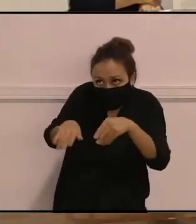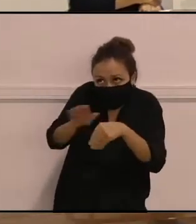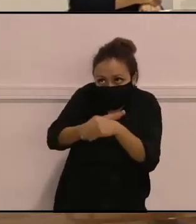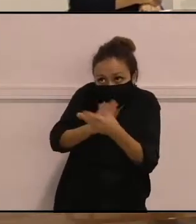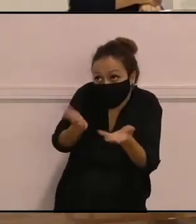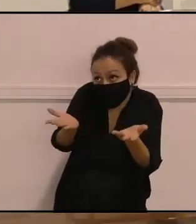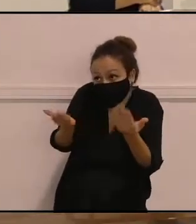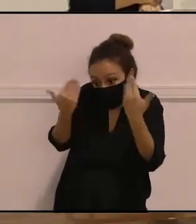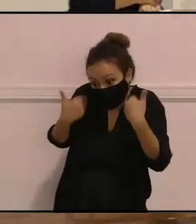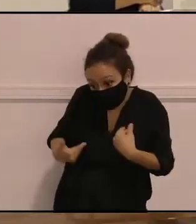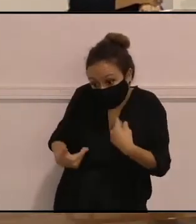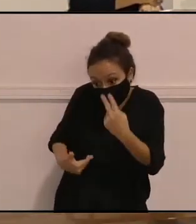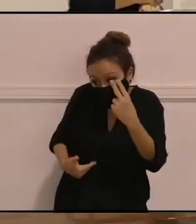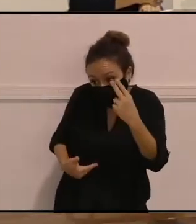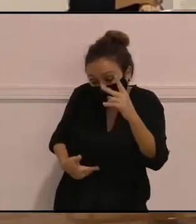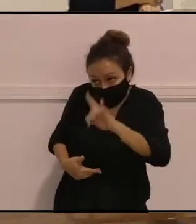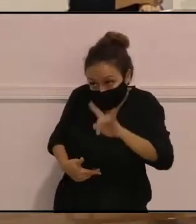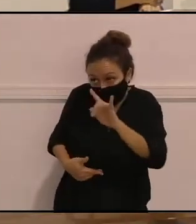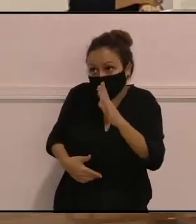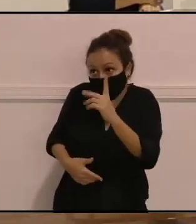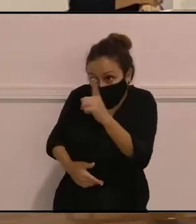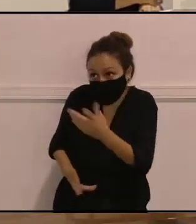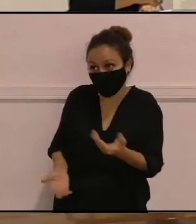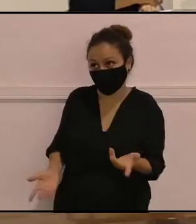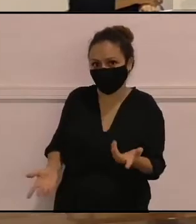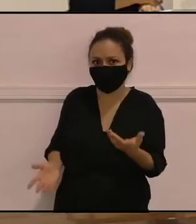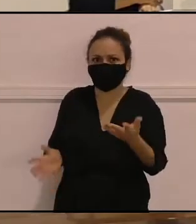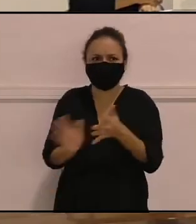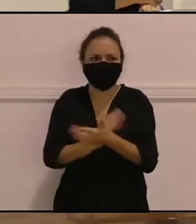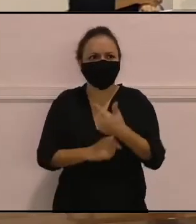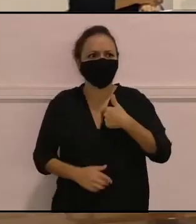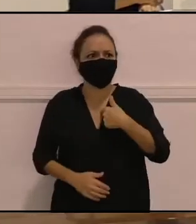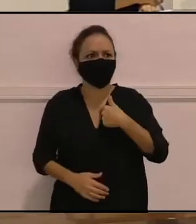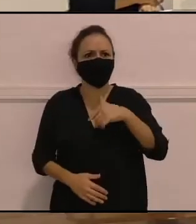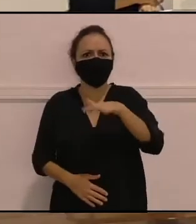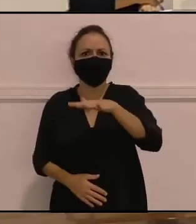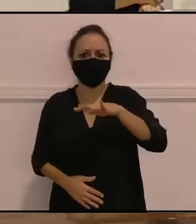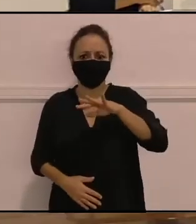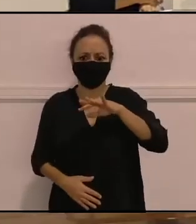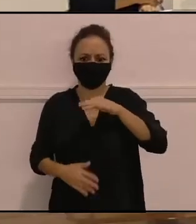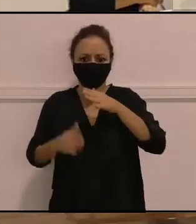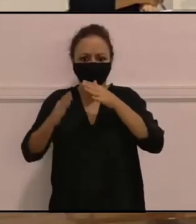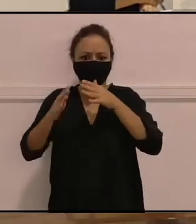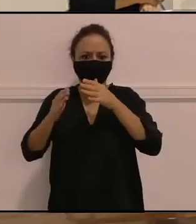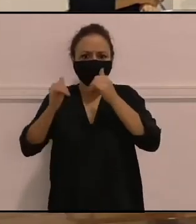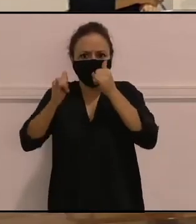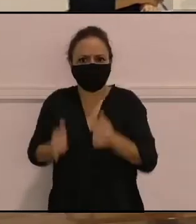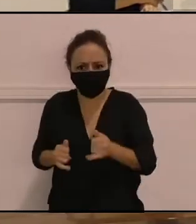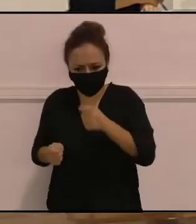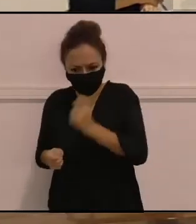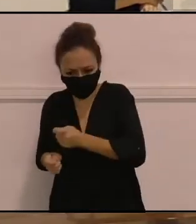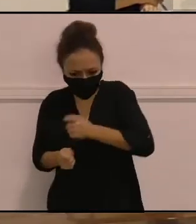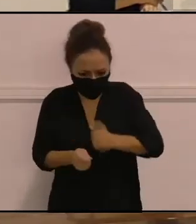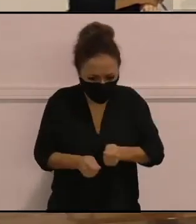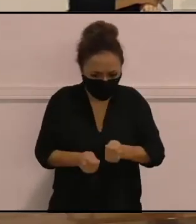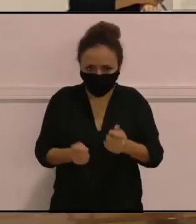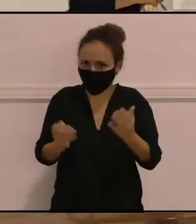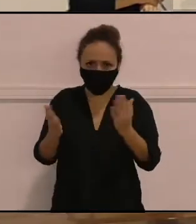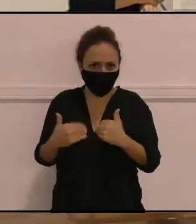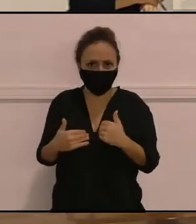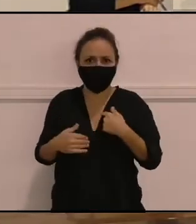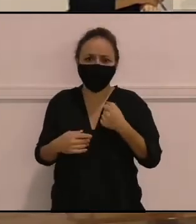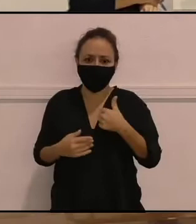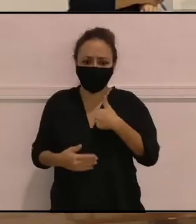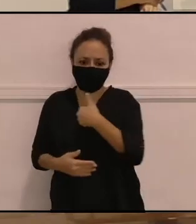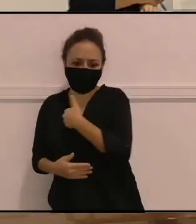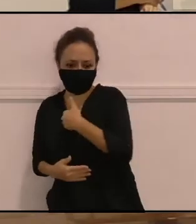Y sí, como que no me siento mucho de ningún sitio porque es como que estoy partida a la mitad, pero como nací aquí me